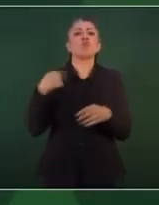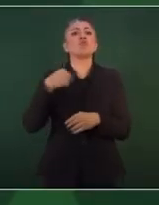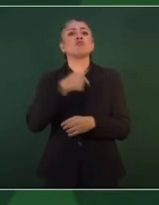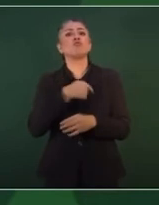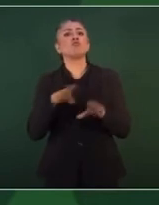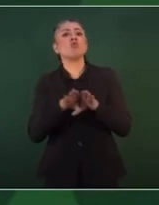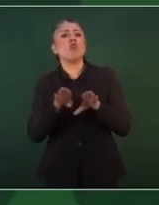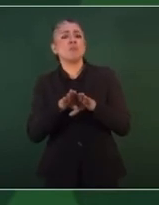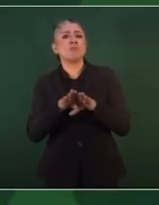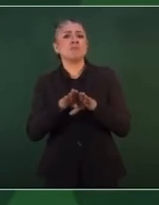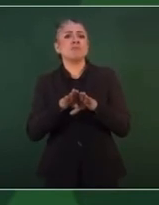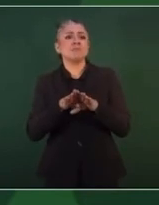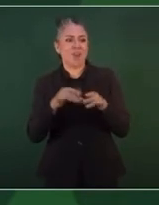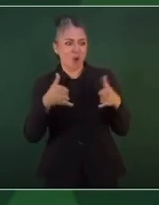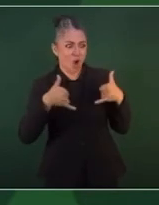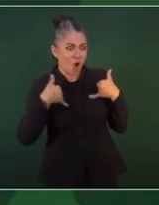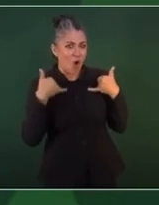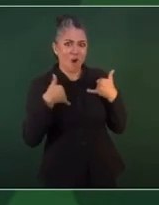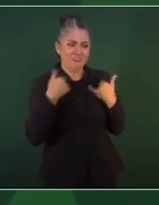buscando a los jóvenes.